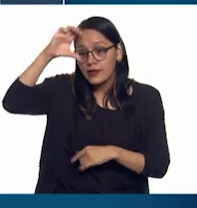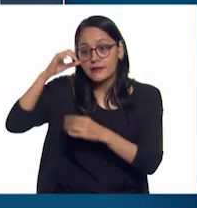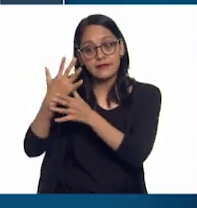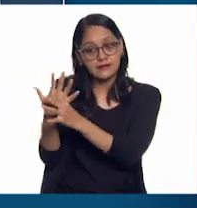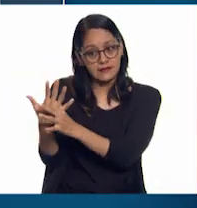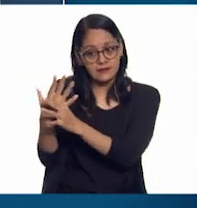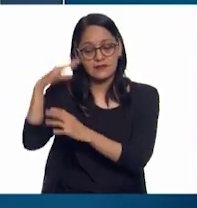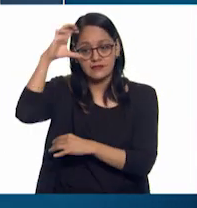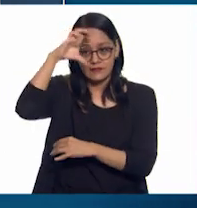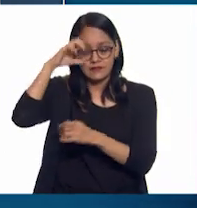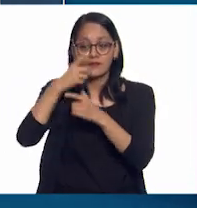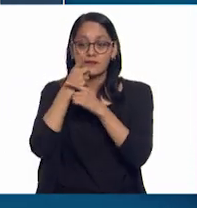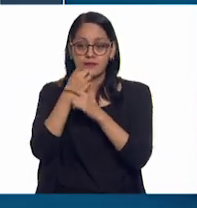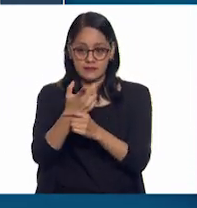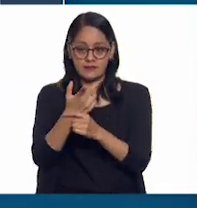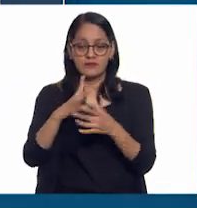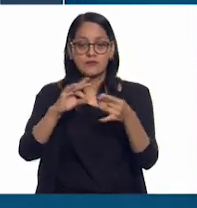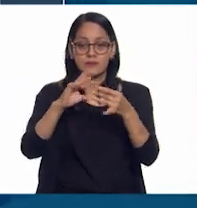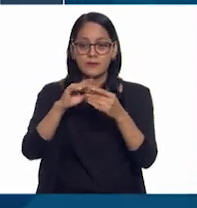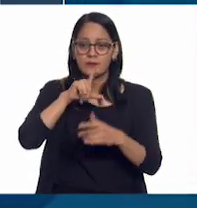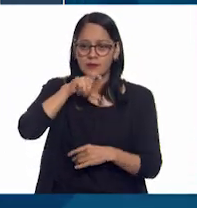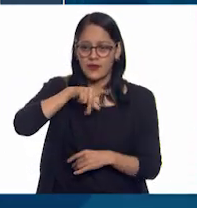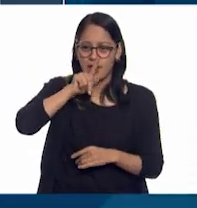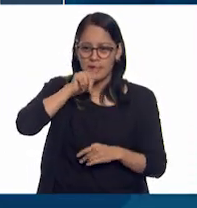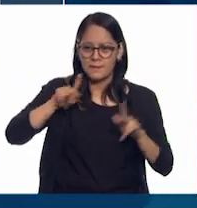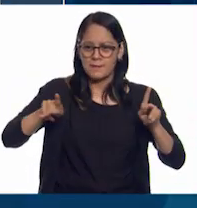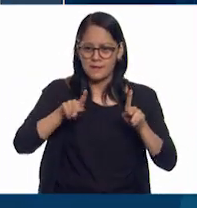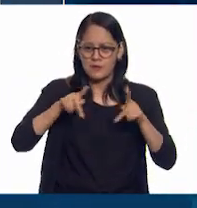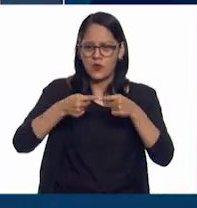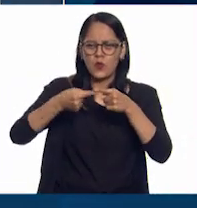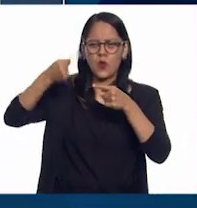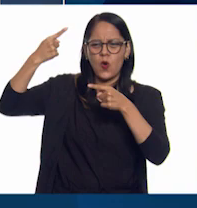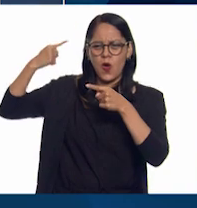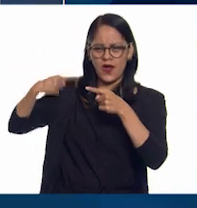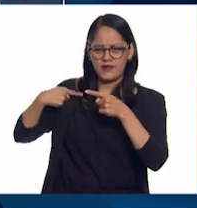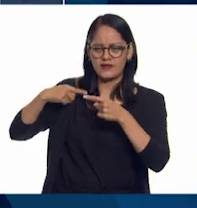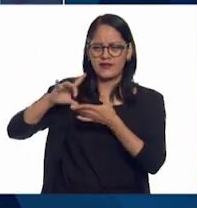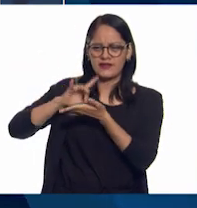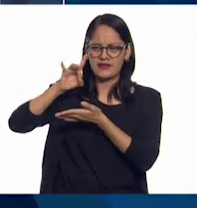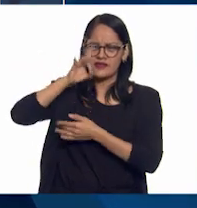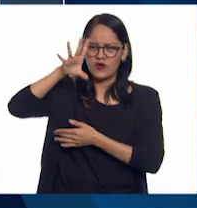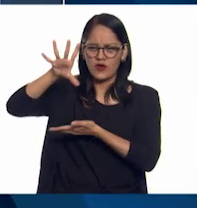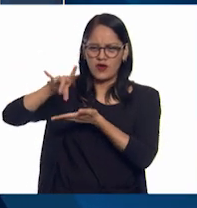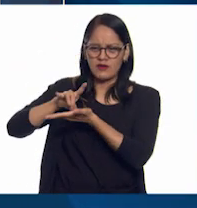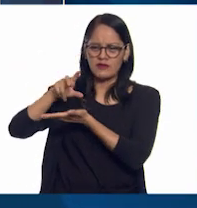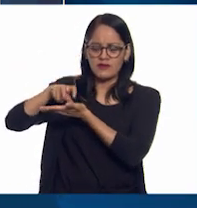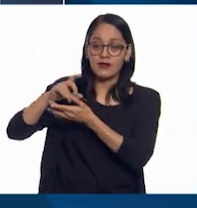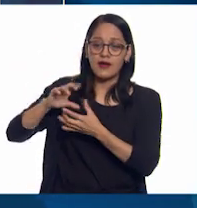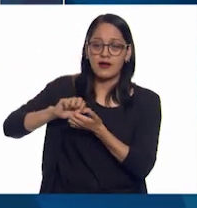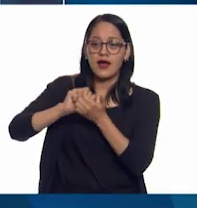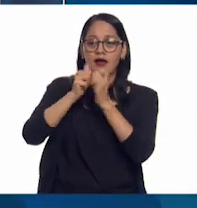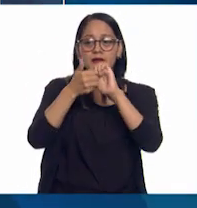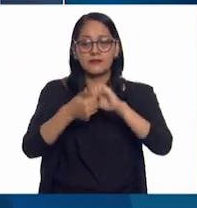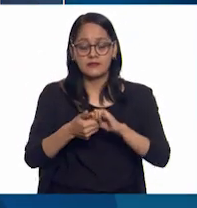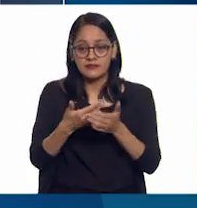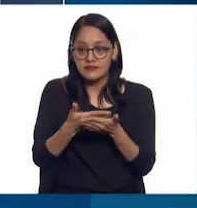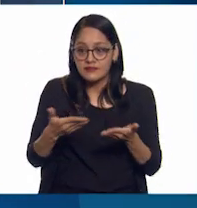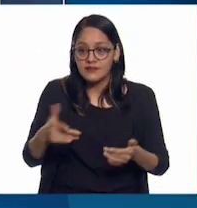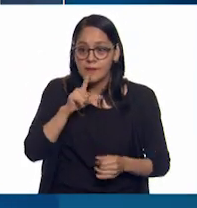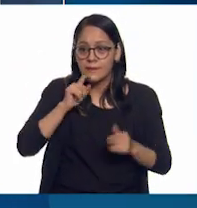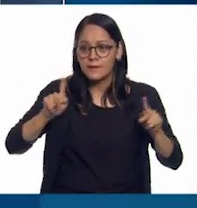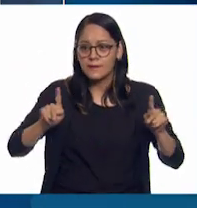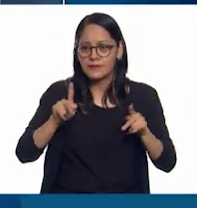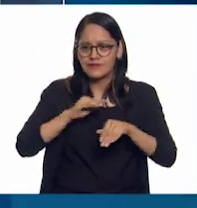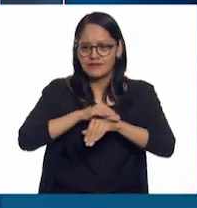científicos dicen que las aves evolucionaron de los dinosaurios. Estos magníficos animales emplumados han maravillado la